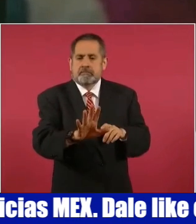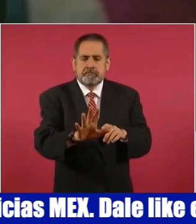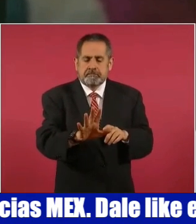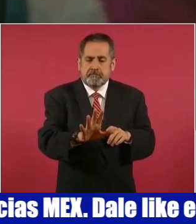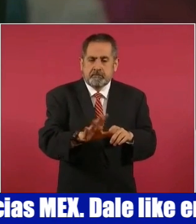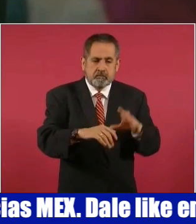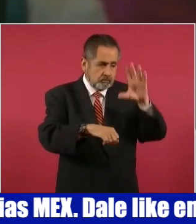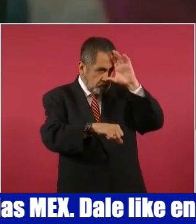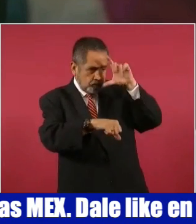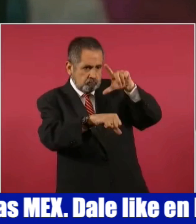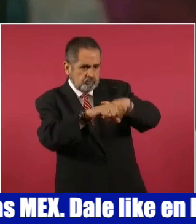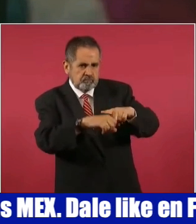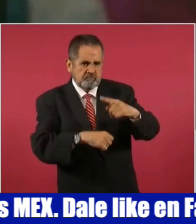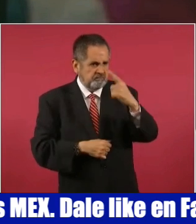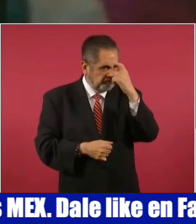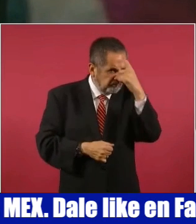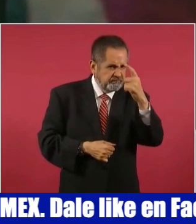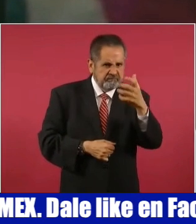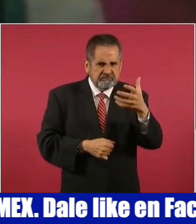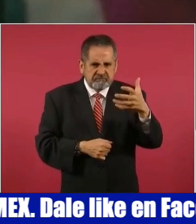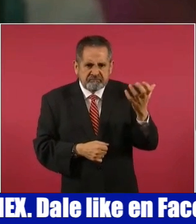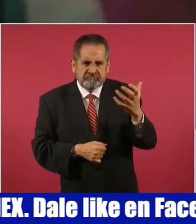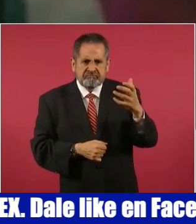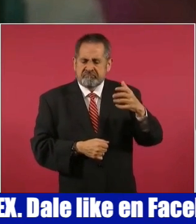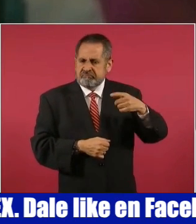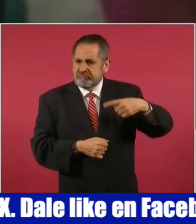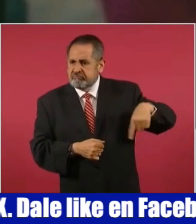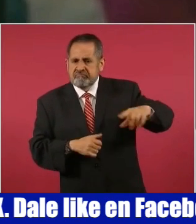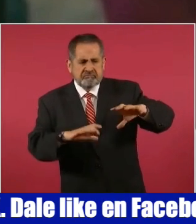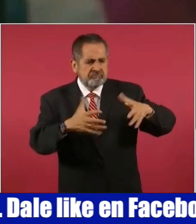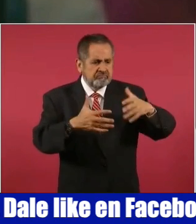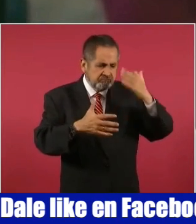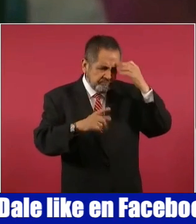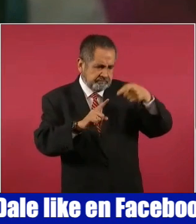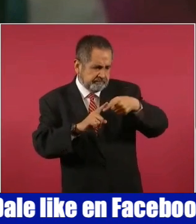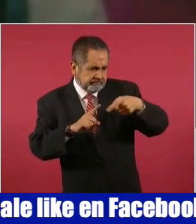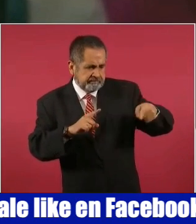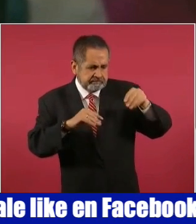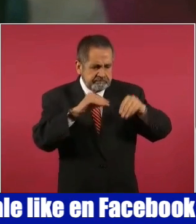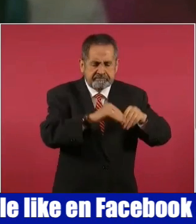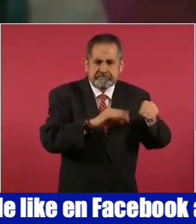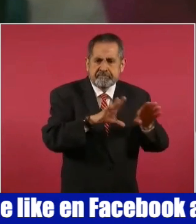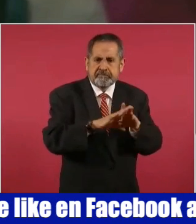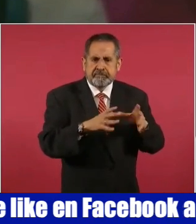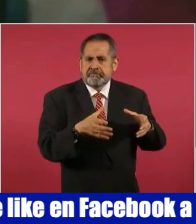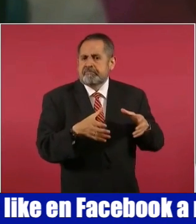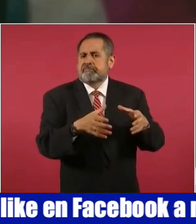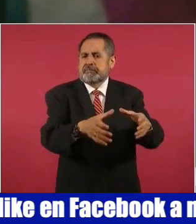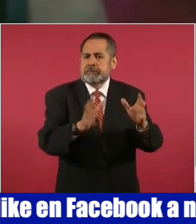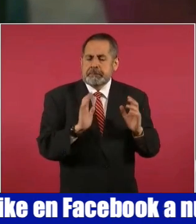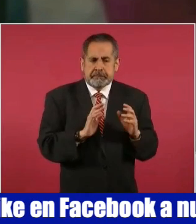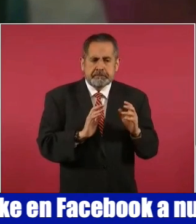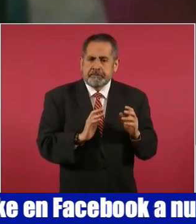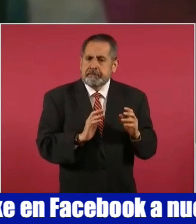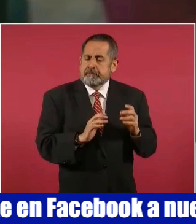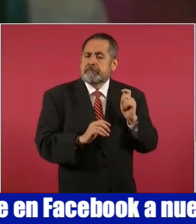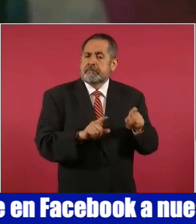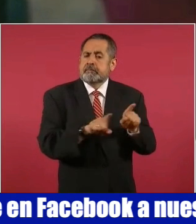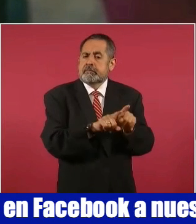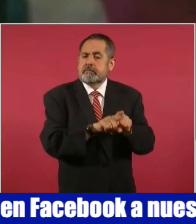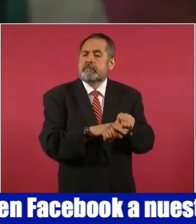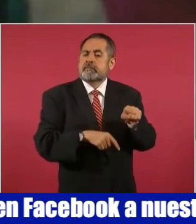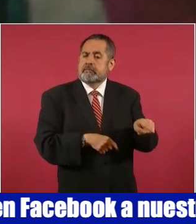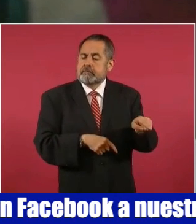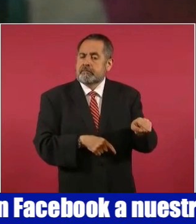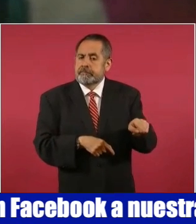el arte de crear en un tiempo y un espacio y como ambos varían de manera inevitable, se